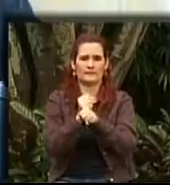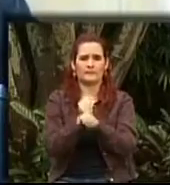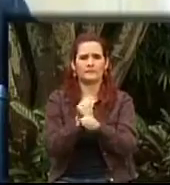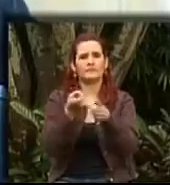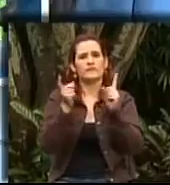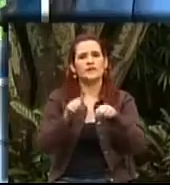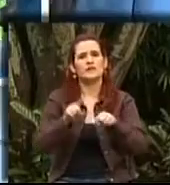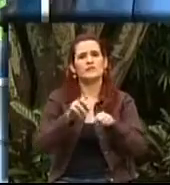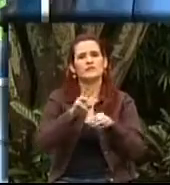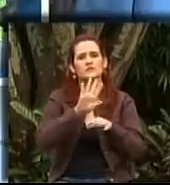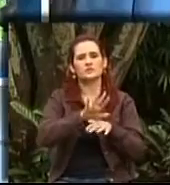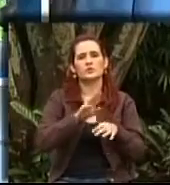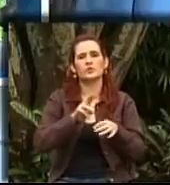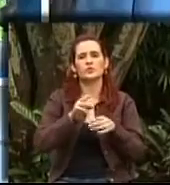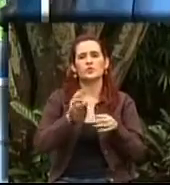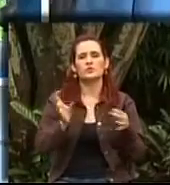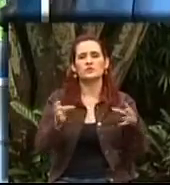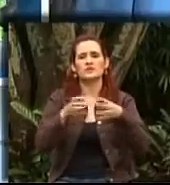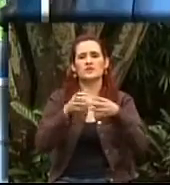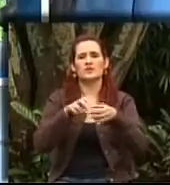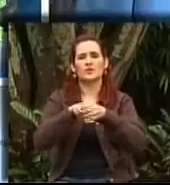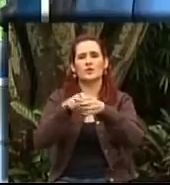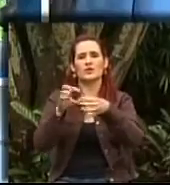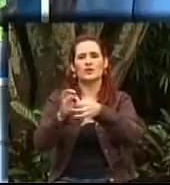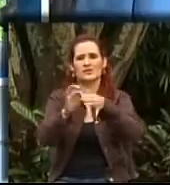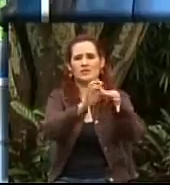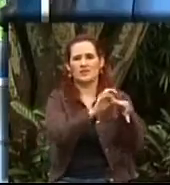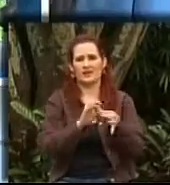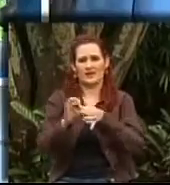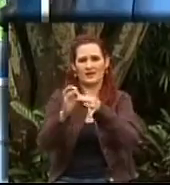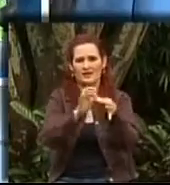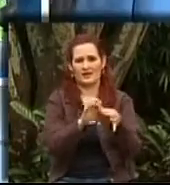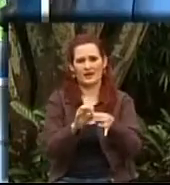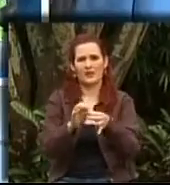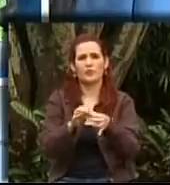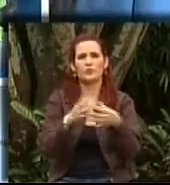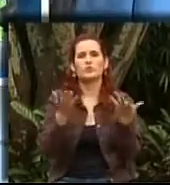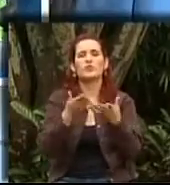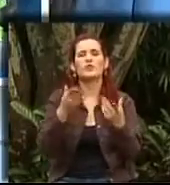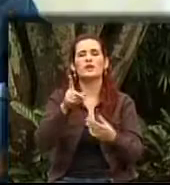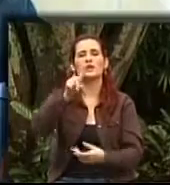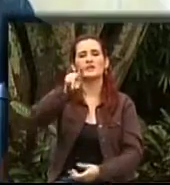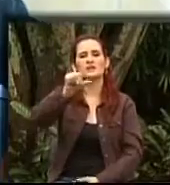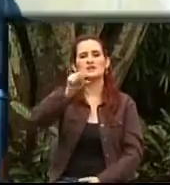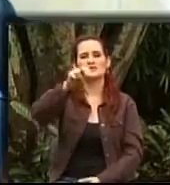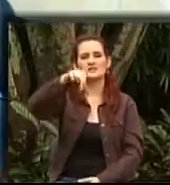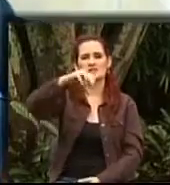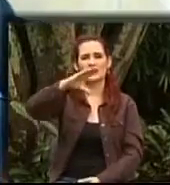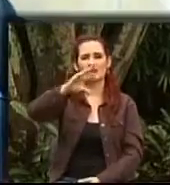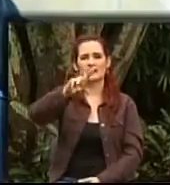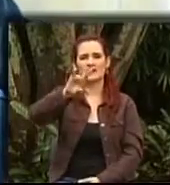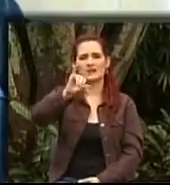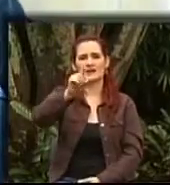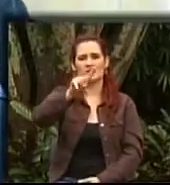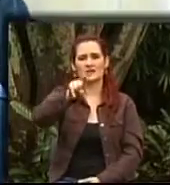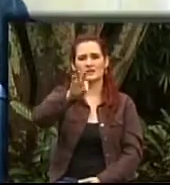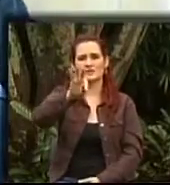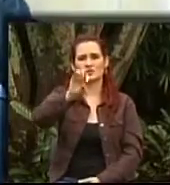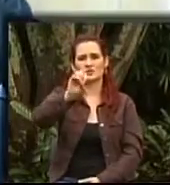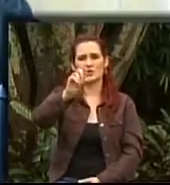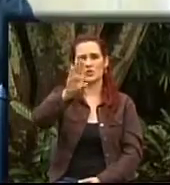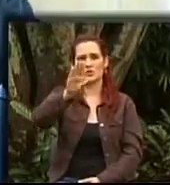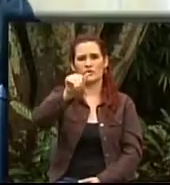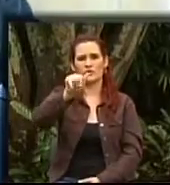el integrado, que el centro integrado es un proyecto muy bonito y está ubicado en San Cristóbal, donde atendemos 160 niños con